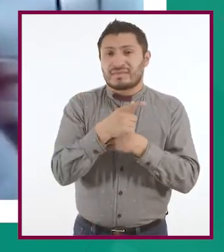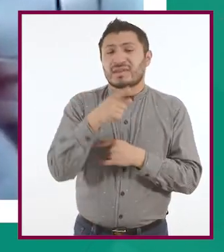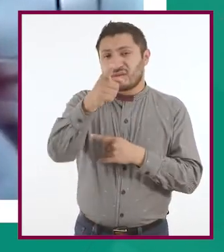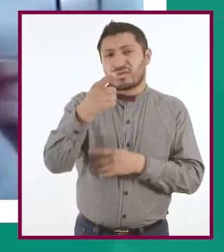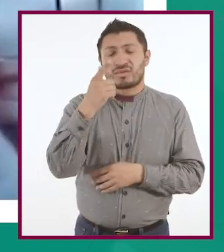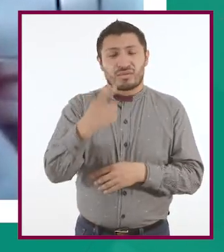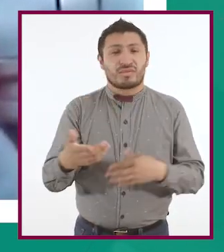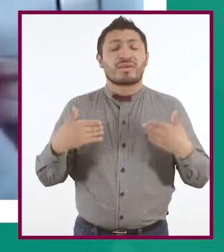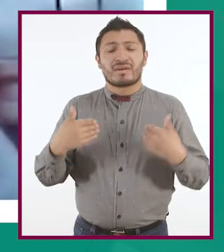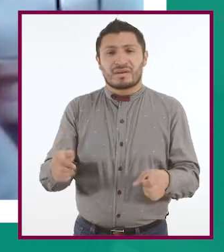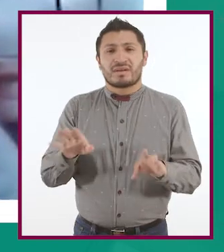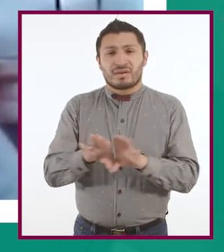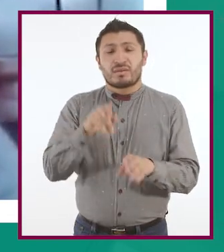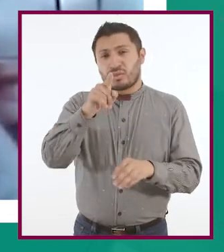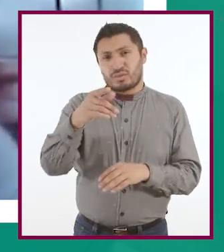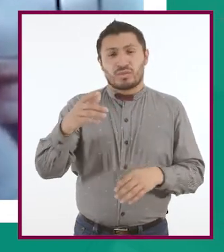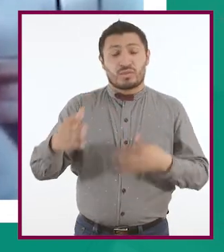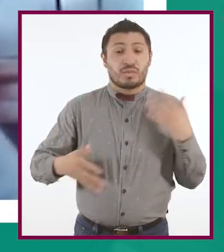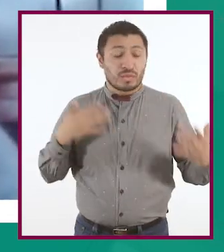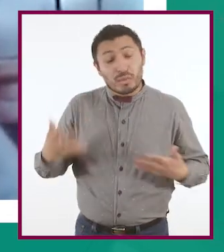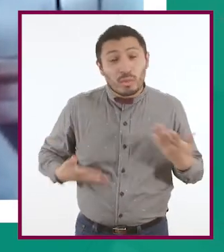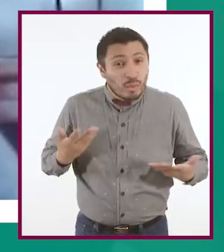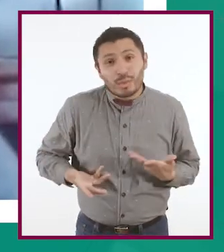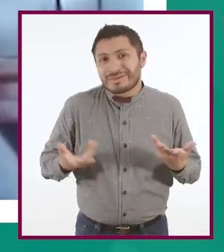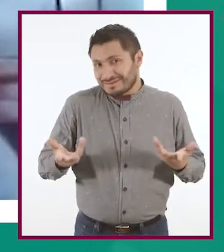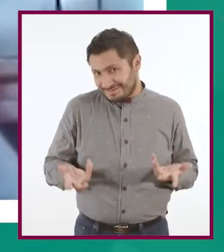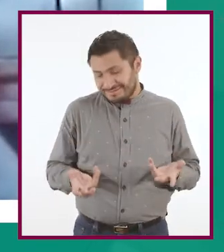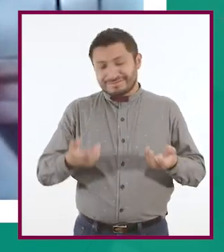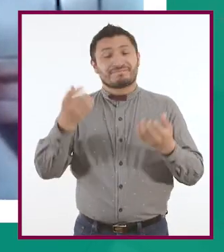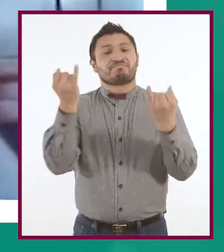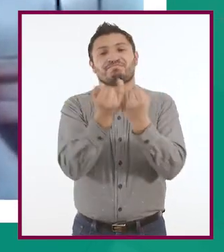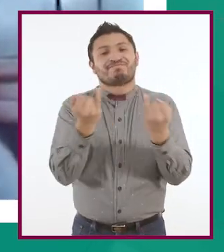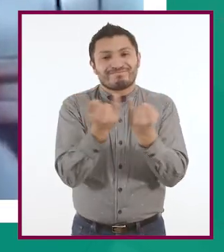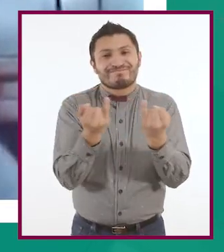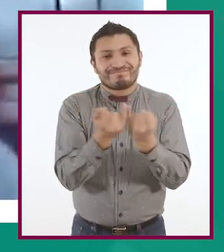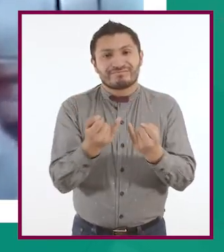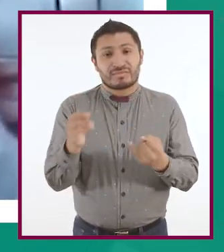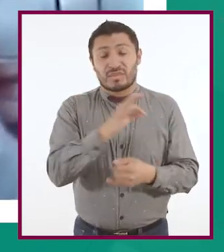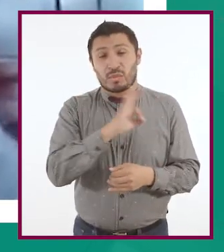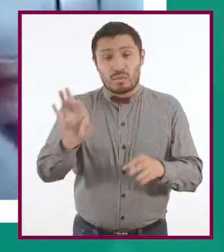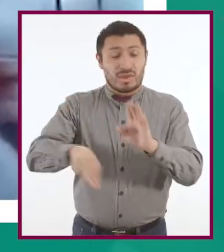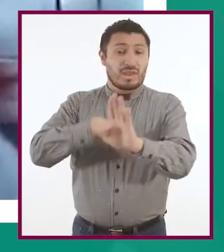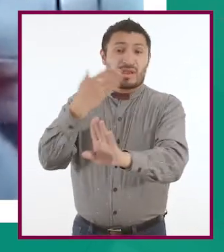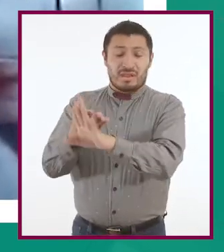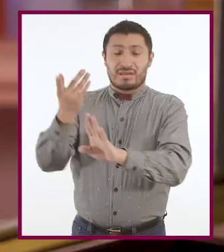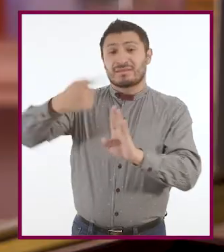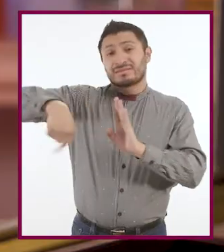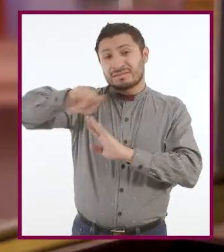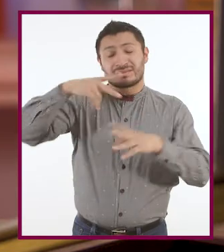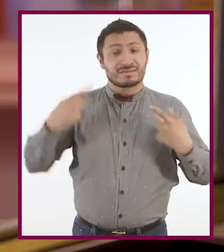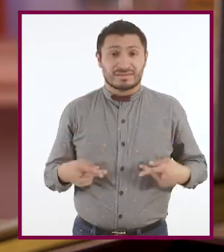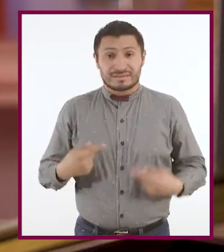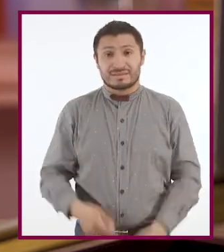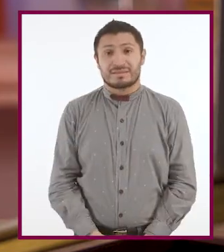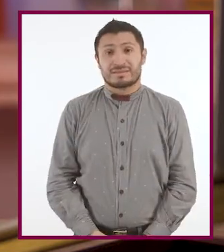te va a dar entender de que te parece a ti divertido. Y también de que puede ofender a otras personas. ¿Creen que las autoridades